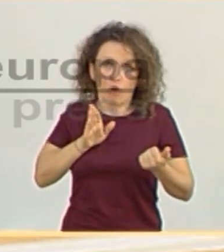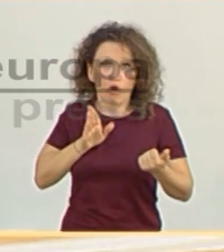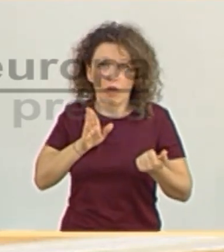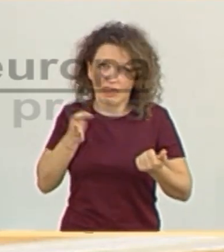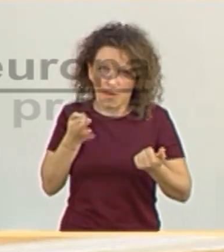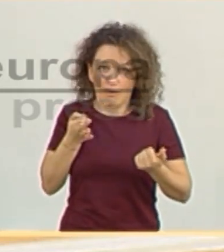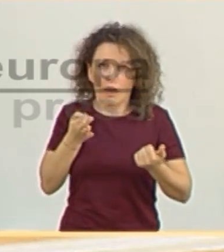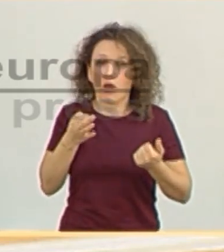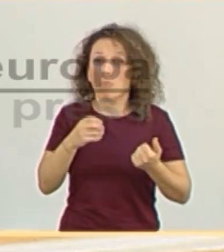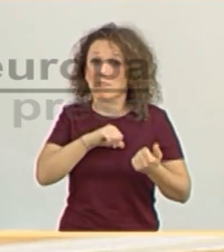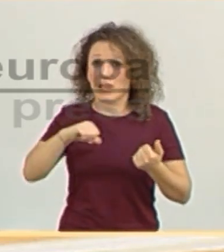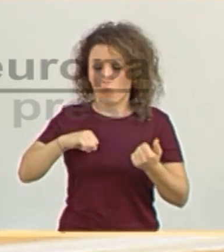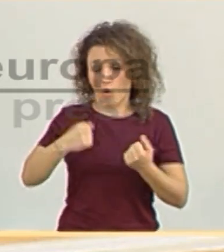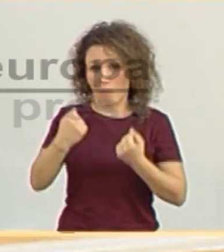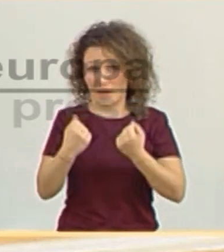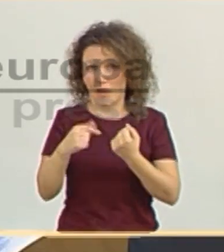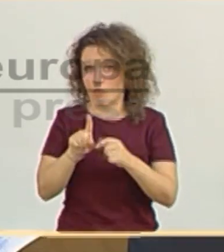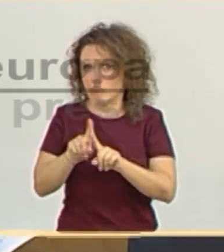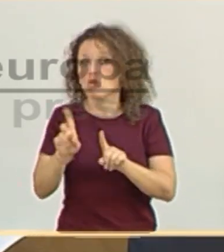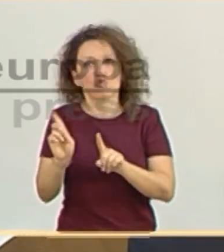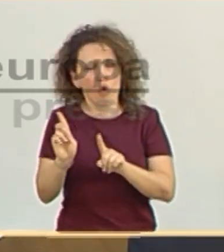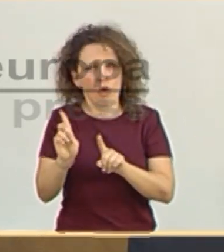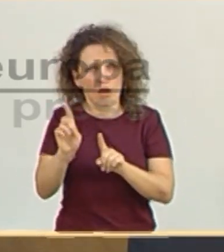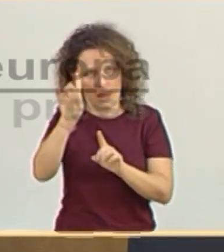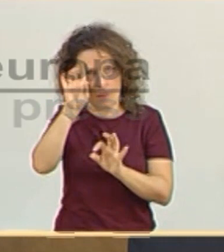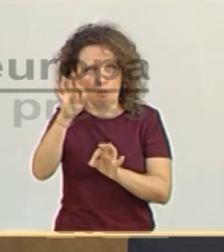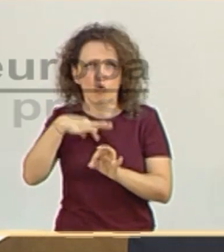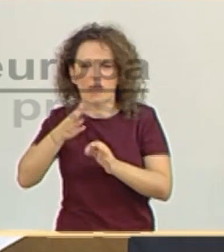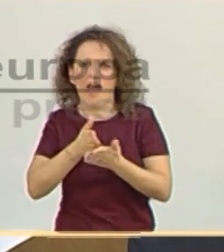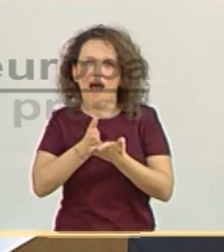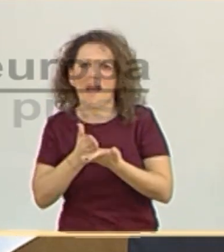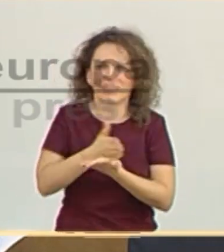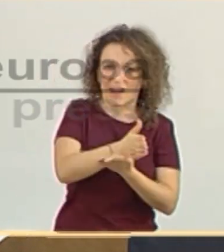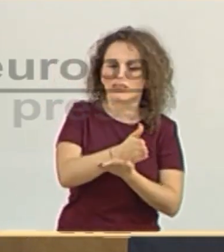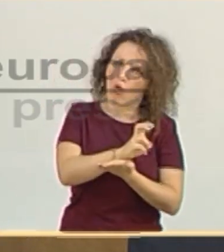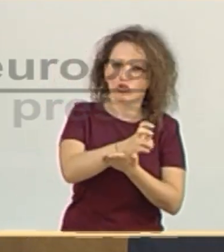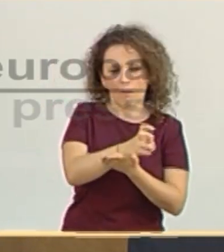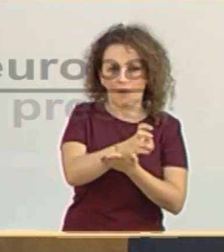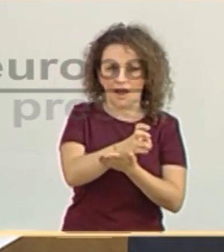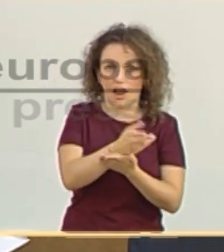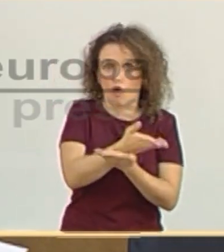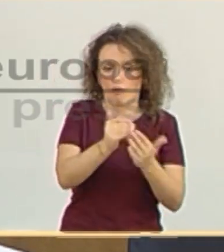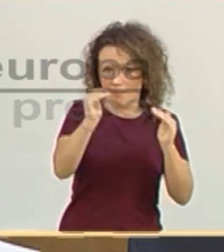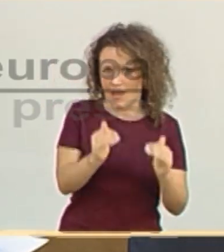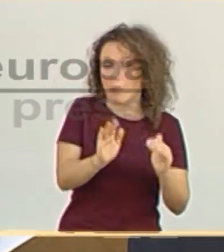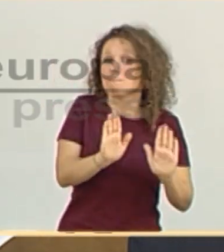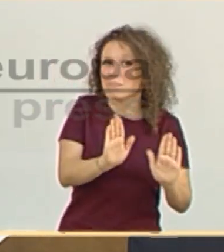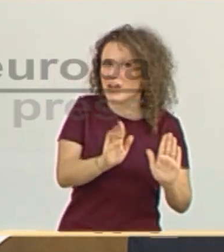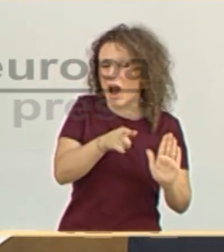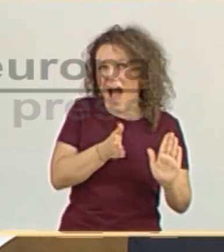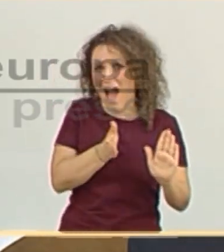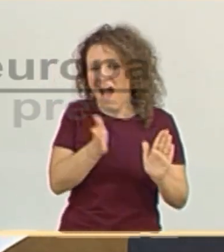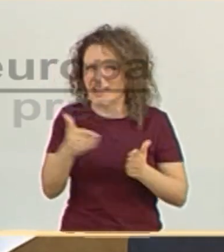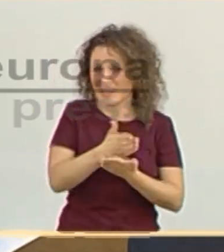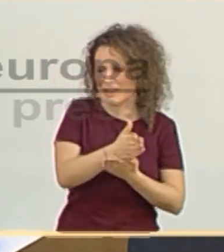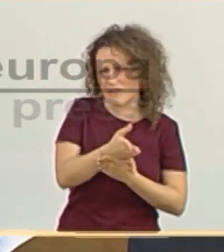promover el uso del vehículo privado. Evidentemente, puede generar una alternativa muy inmediata para superar la desconfianza, pero es muy mala alternativa.